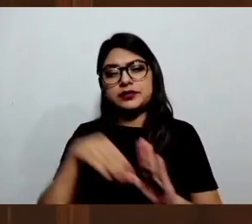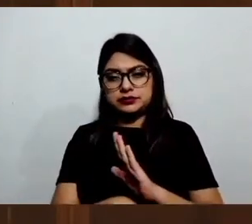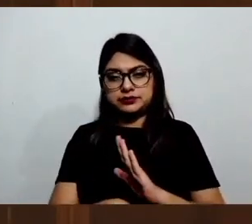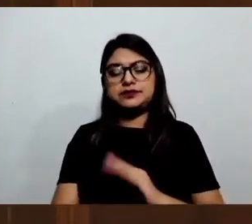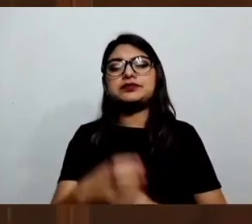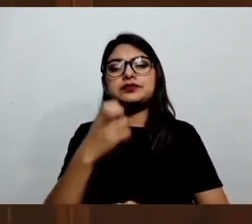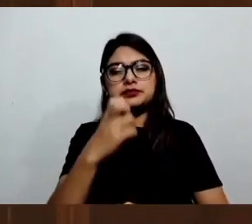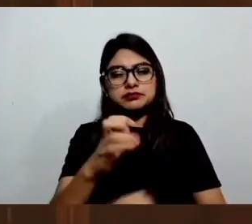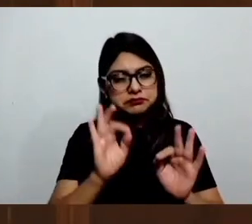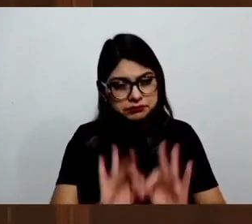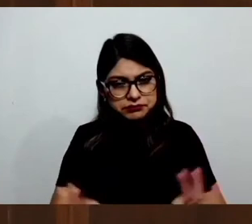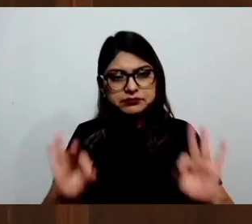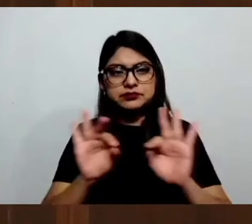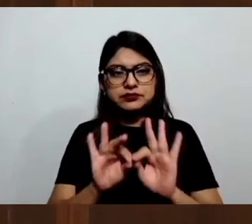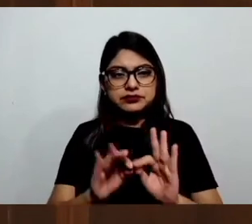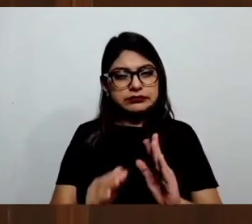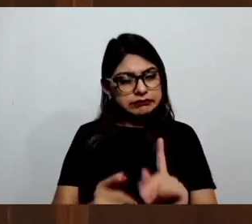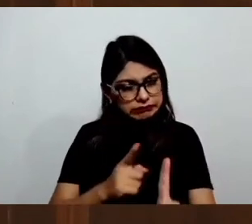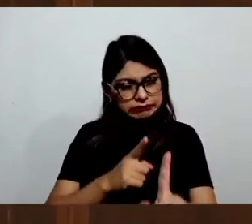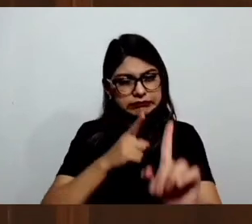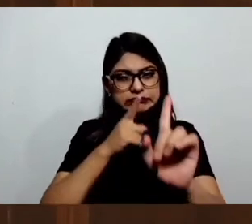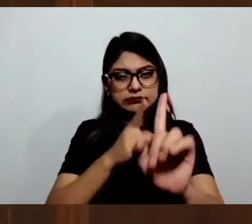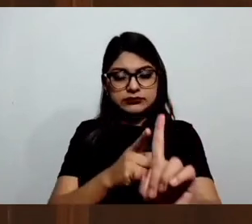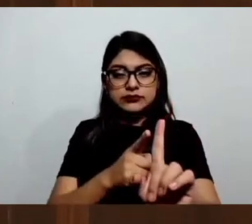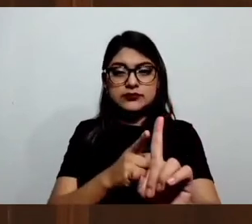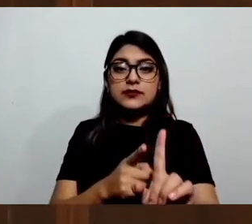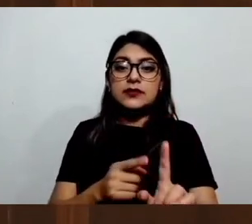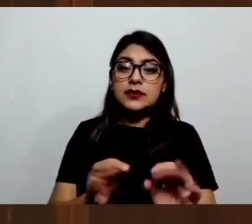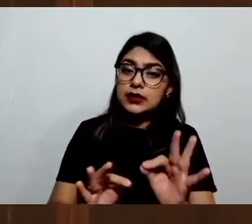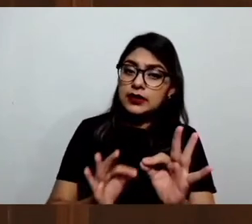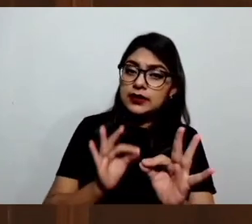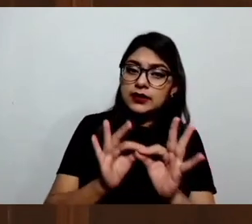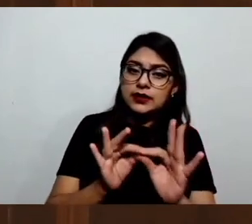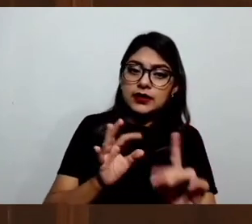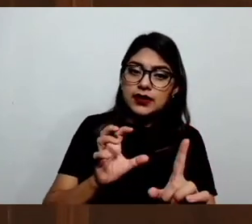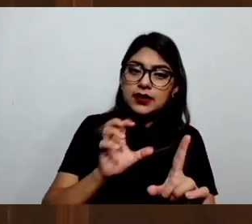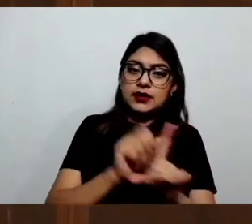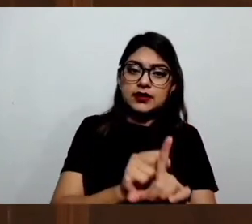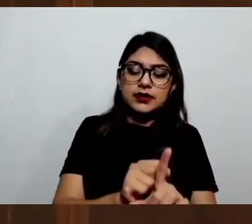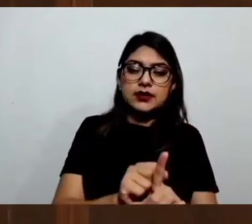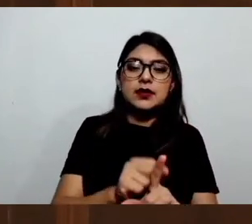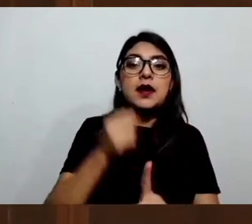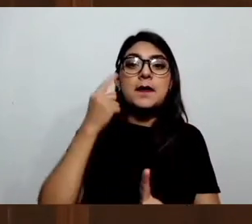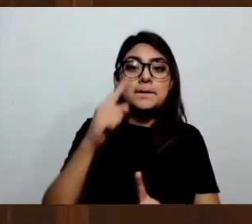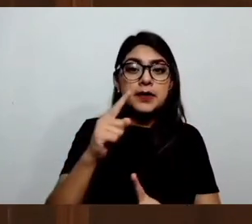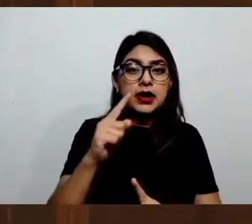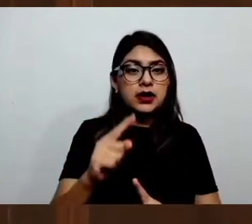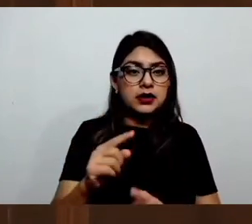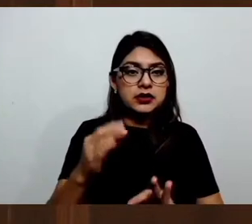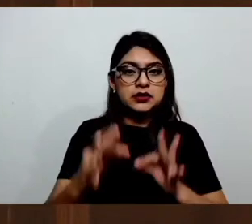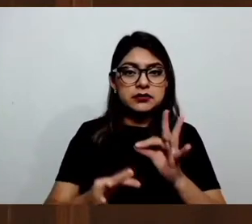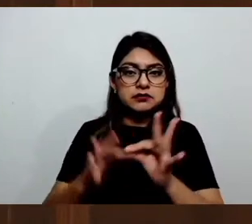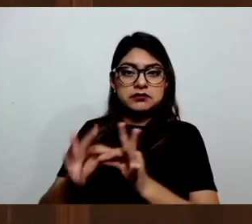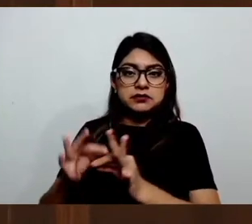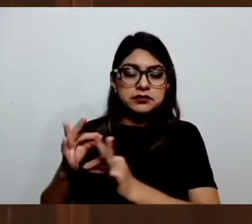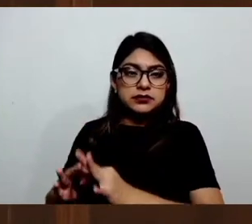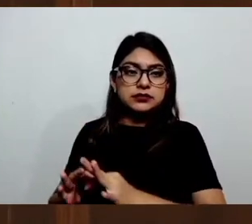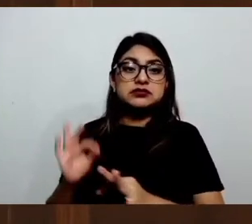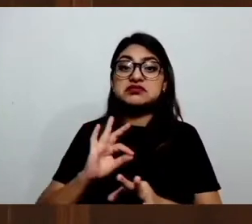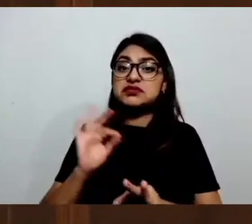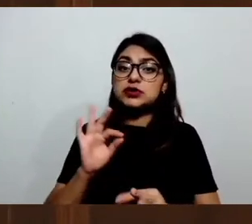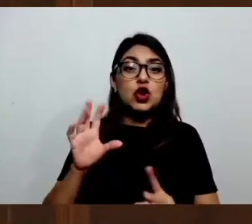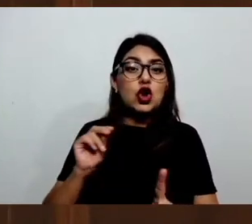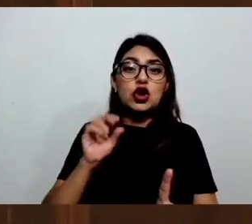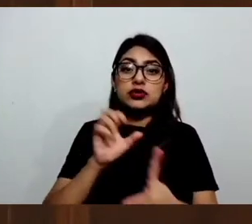los acuerdos, para que las cosas salgan, si no, no van a salir. Y yo creo que a nadie nos beneficia ni a nadie nos